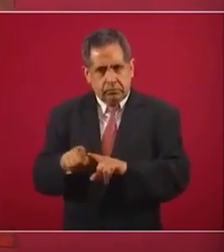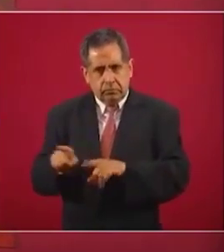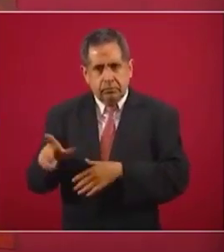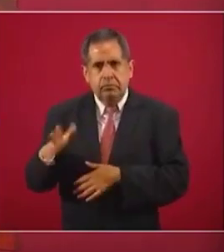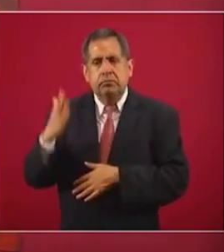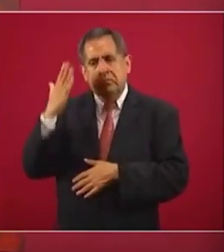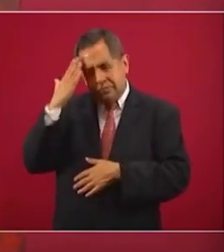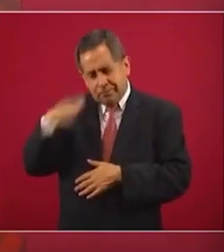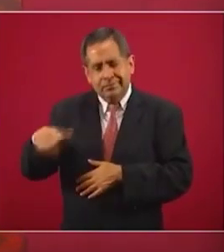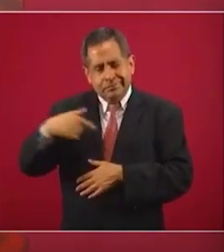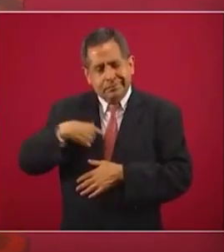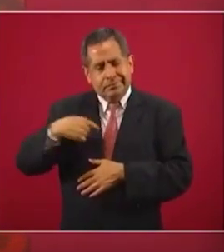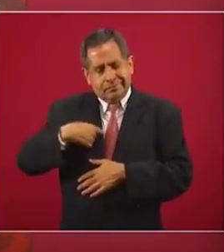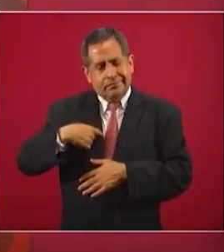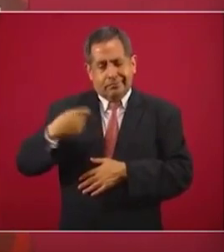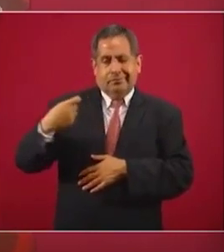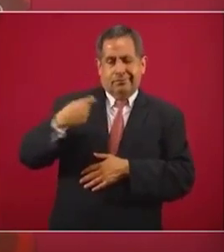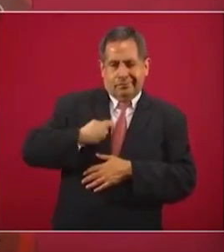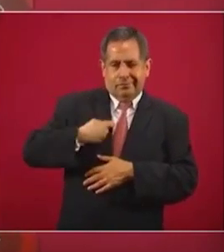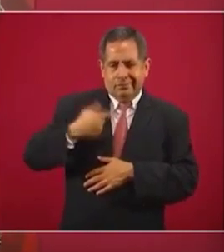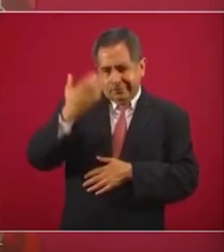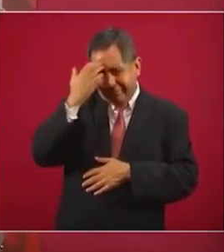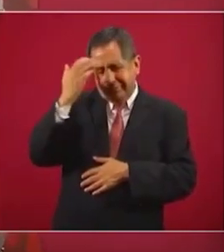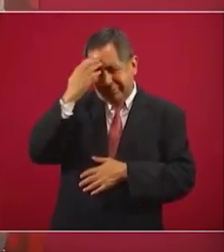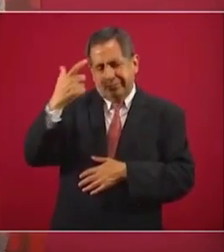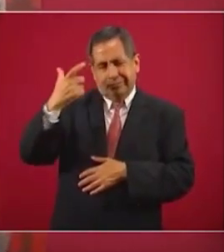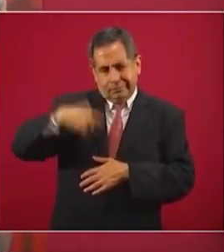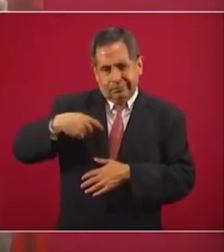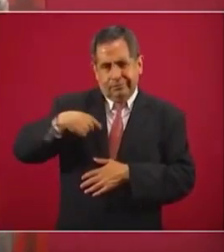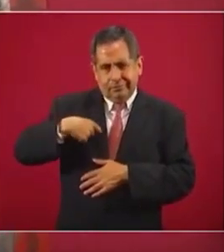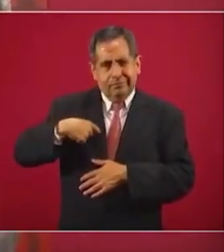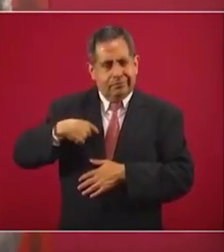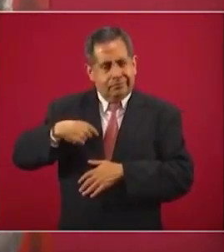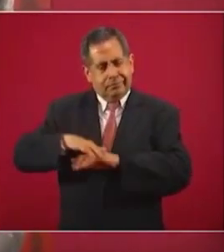cómo pienso y saben que